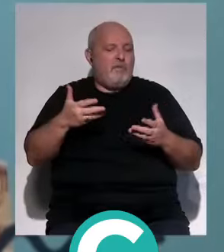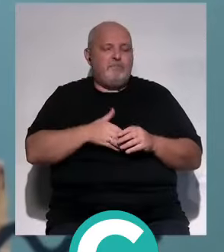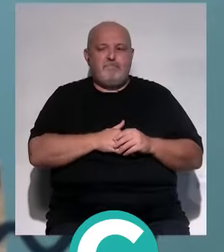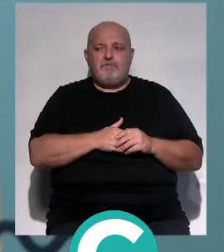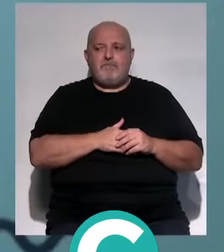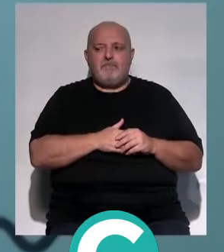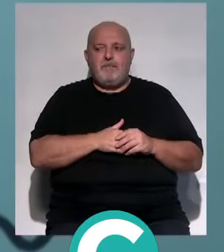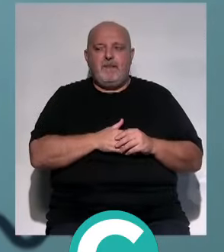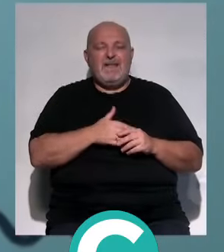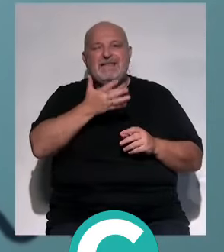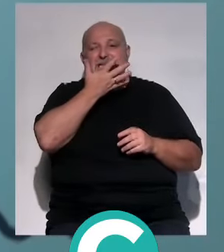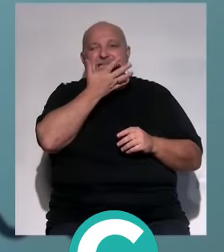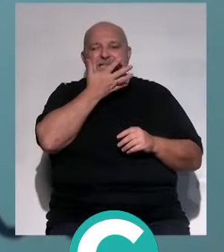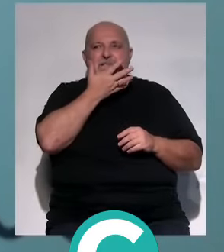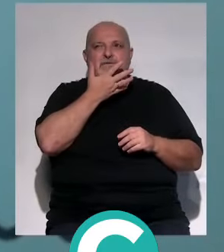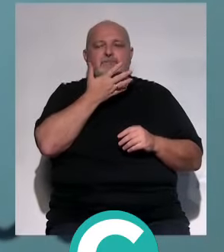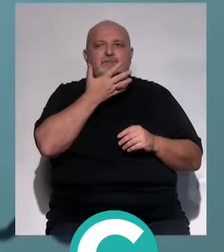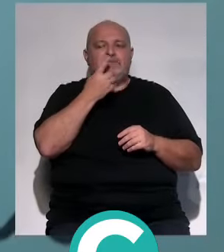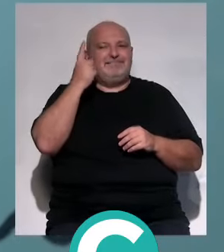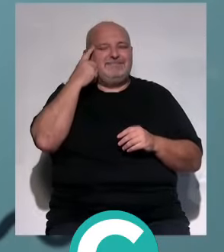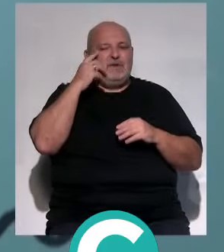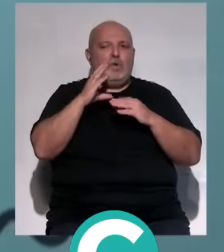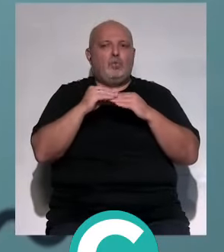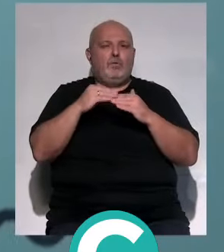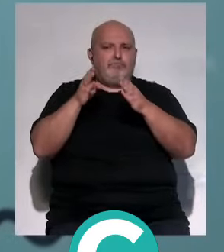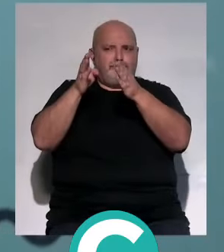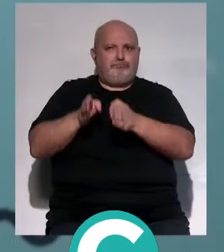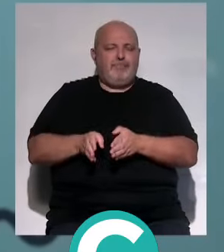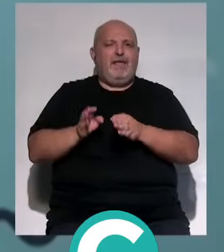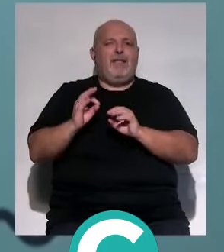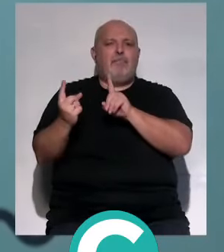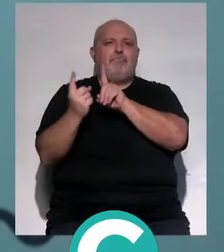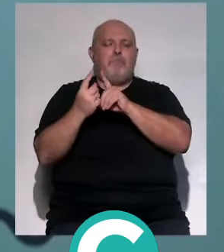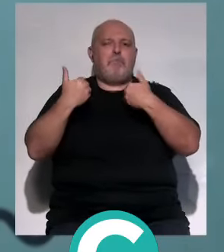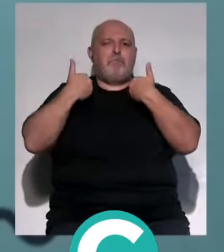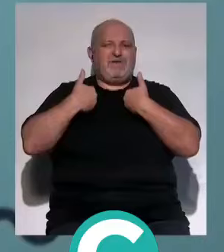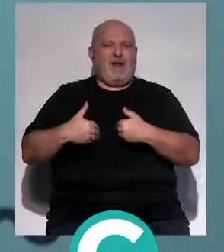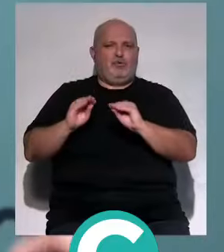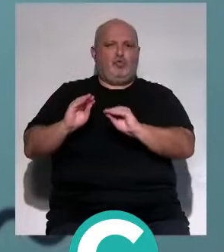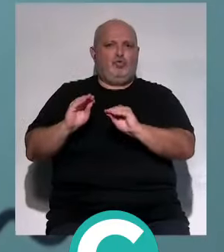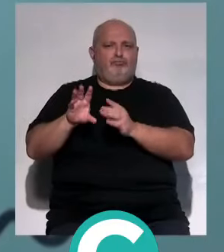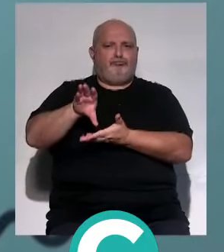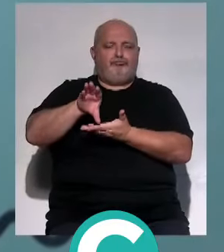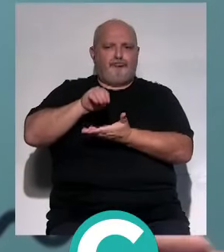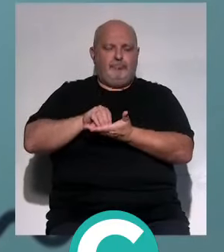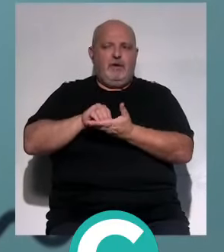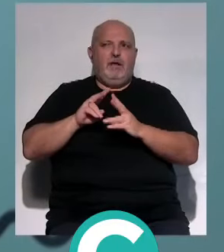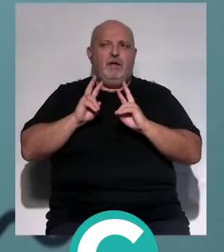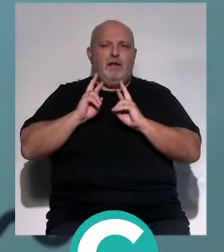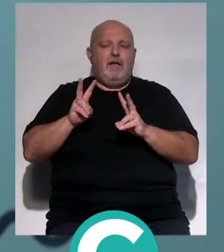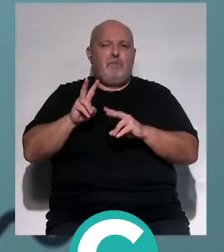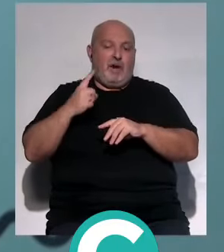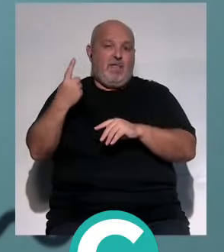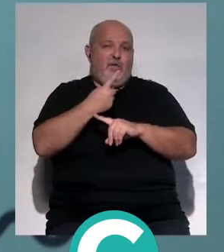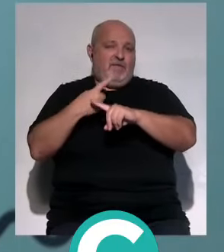identificar qué pacientes, por hacer una medicina personalizada, por identificar qué pacientes se van a beneficiar,